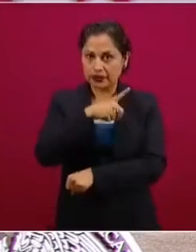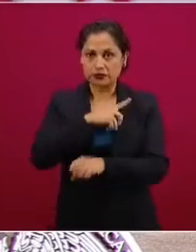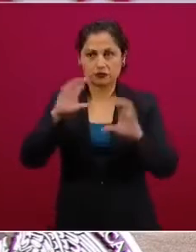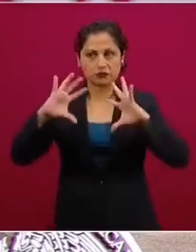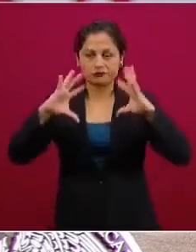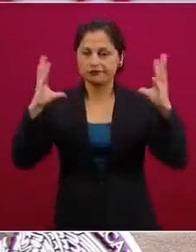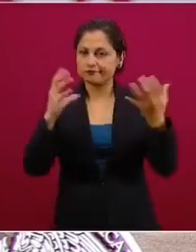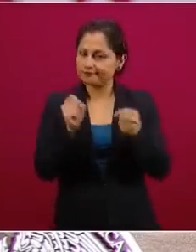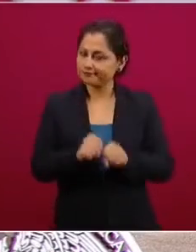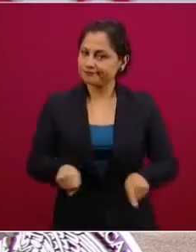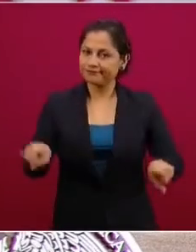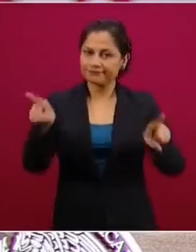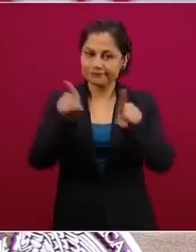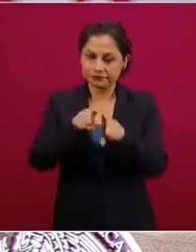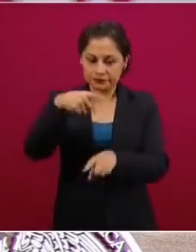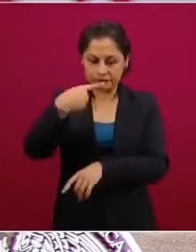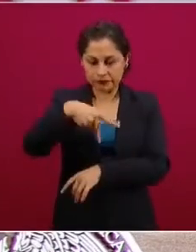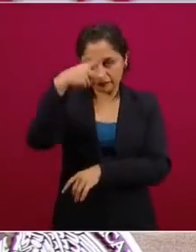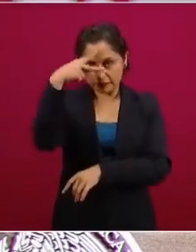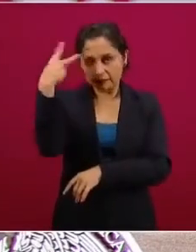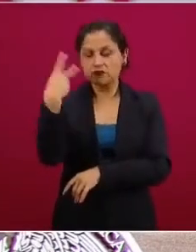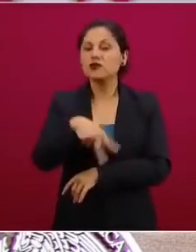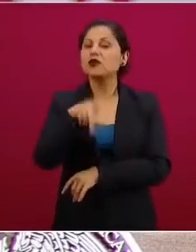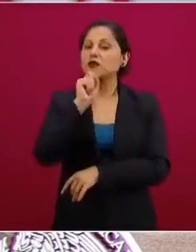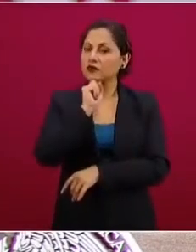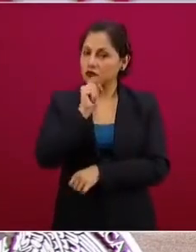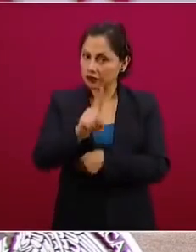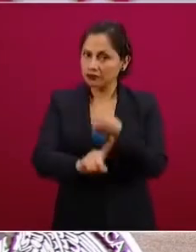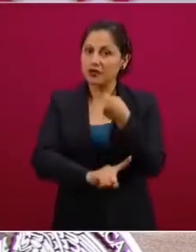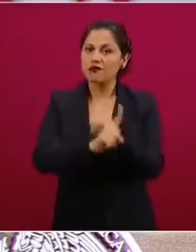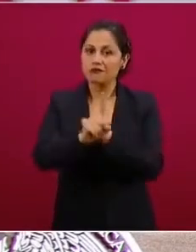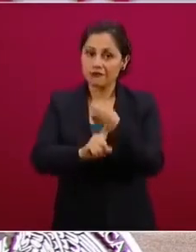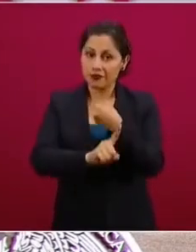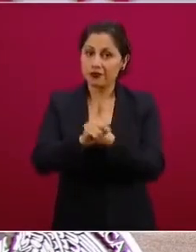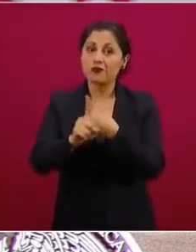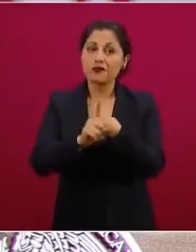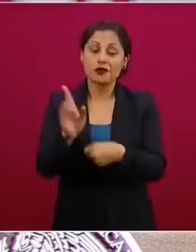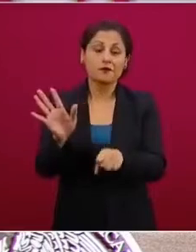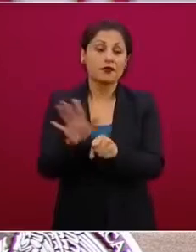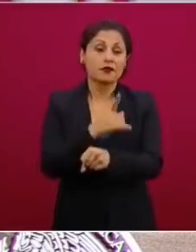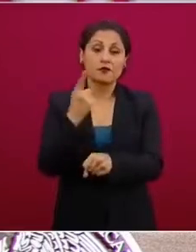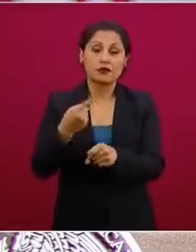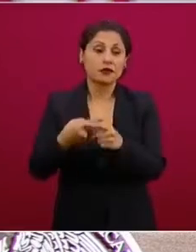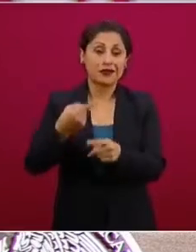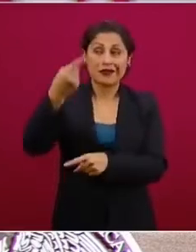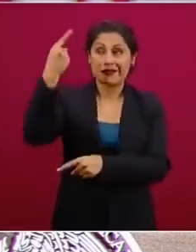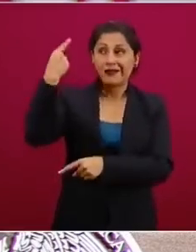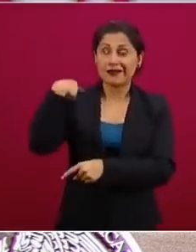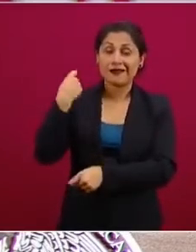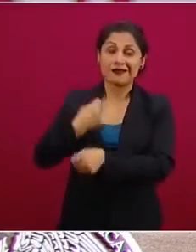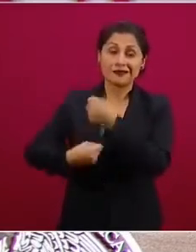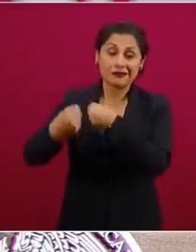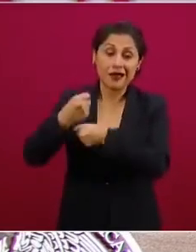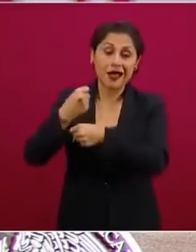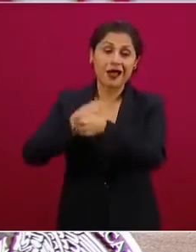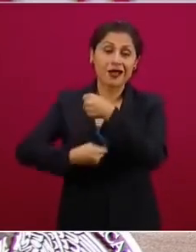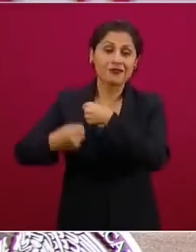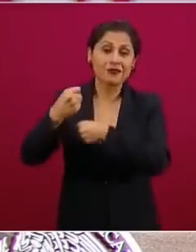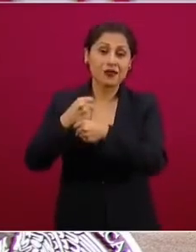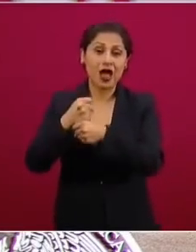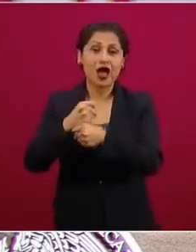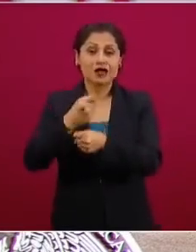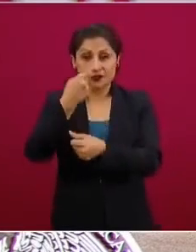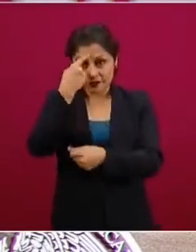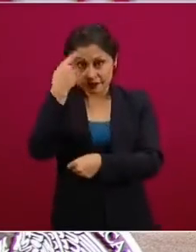que se están padeciendo también muchos años de desinversión en el Seguro